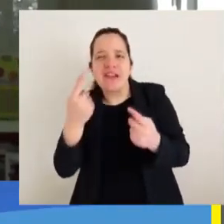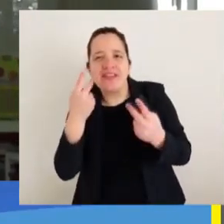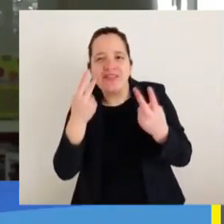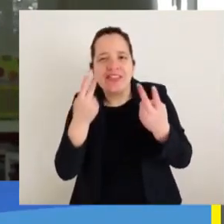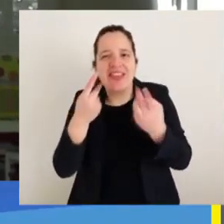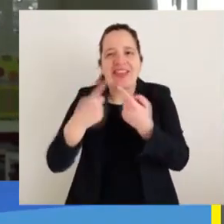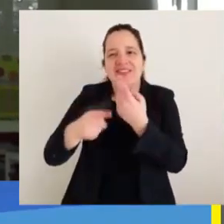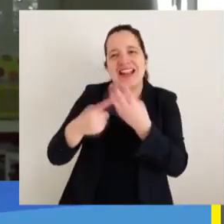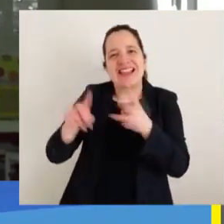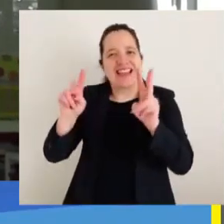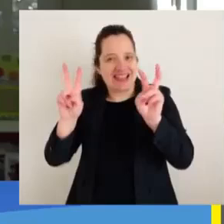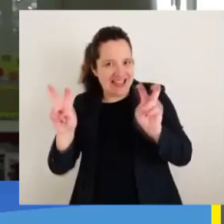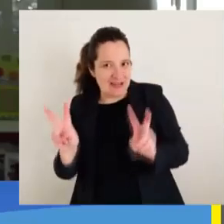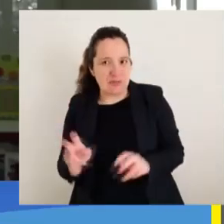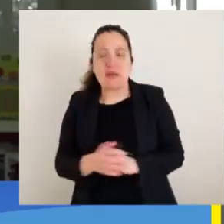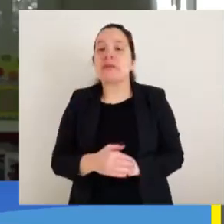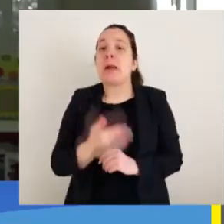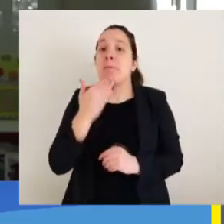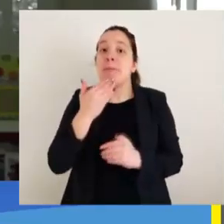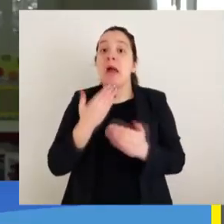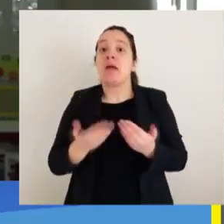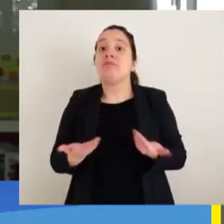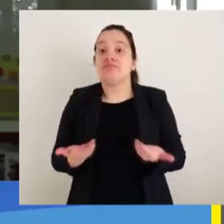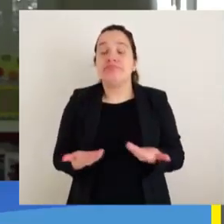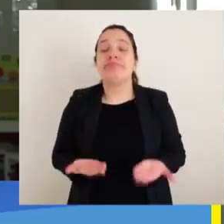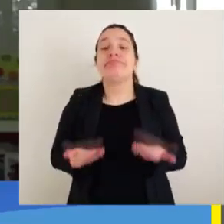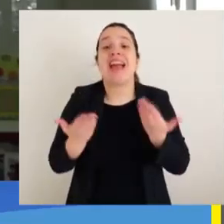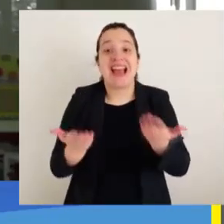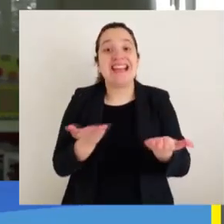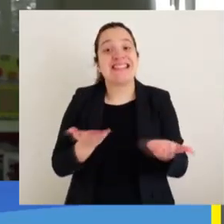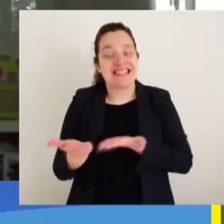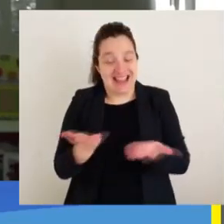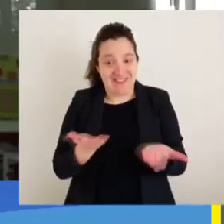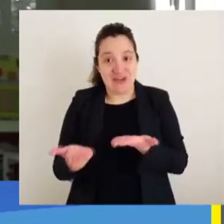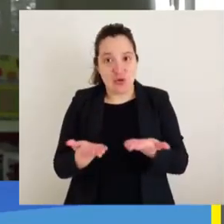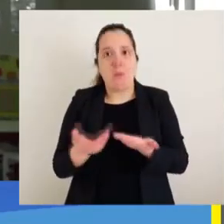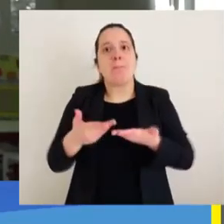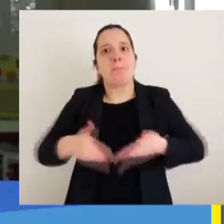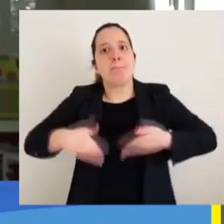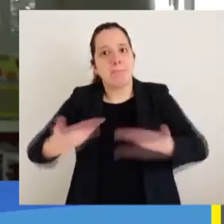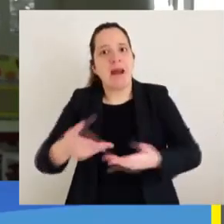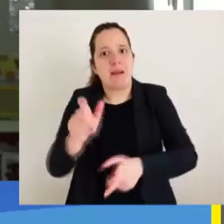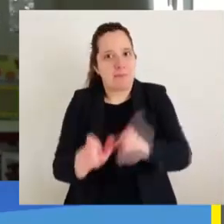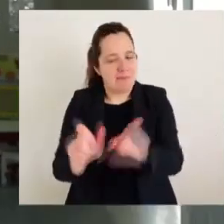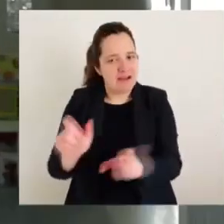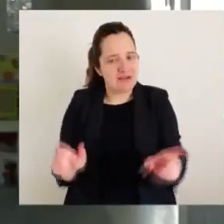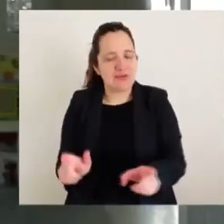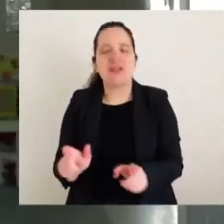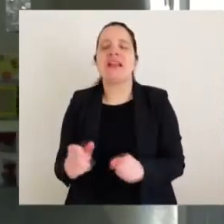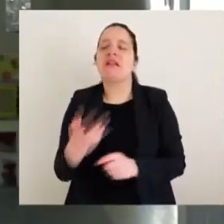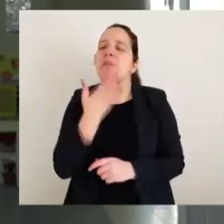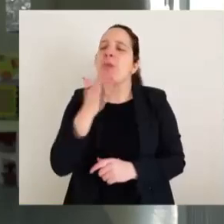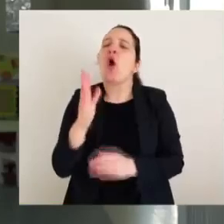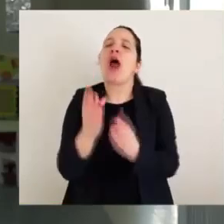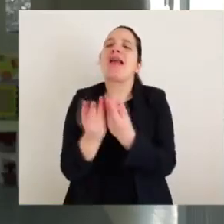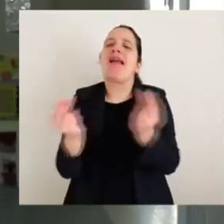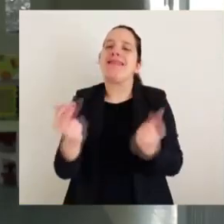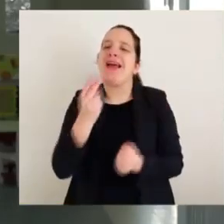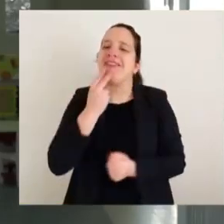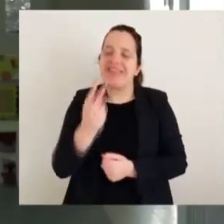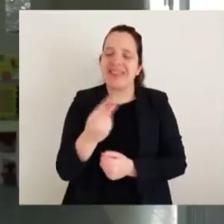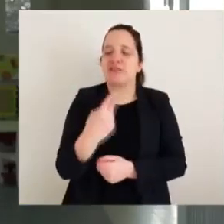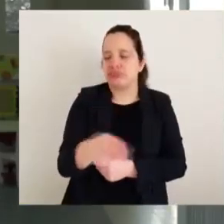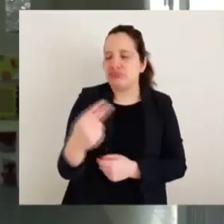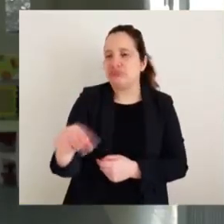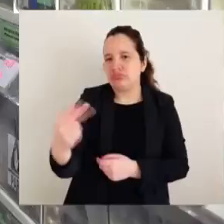distintas cosas y en el apoyo del servicio, en este caso del paciente, que puede mejorar su calidad